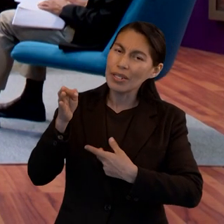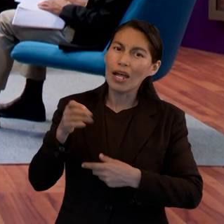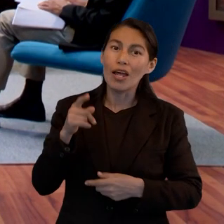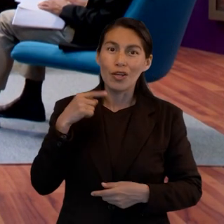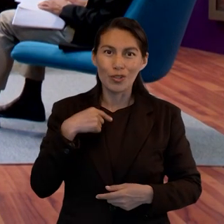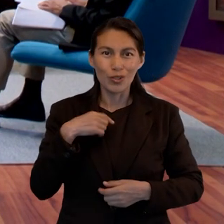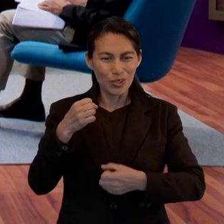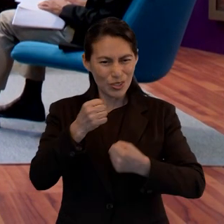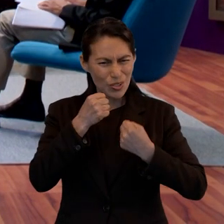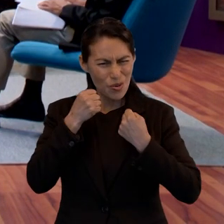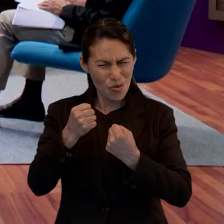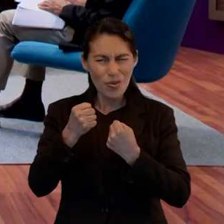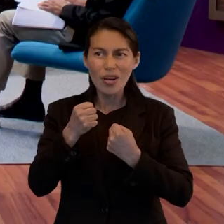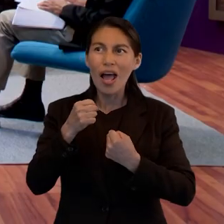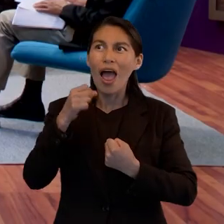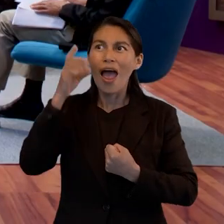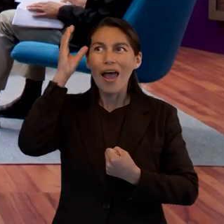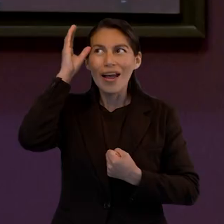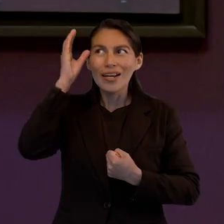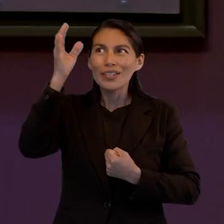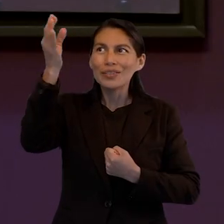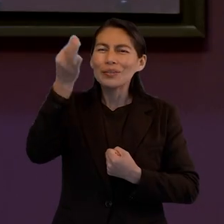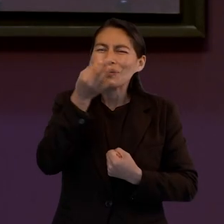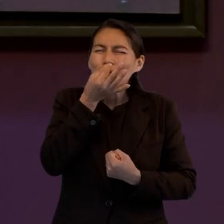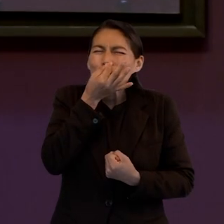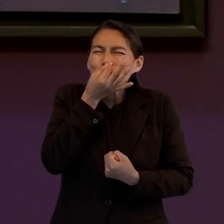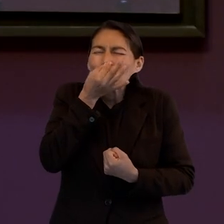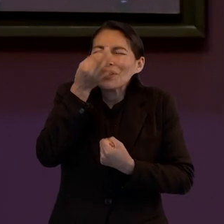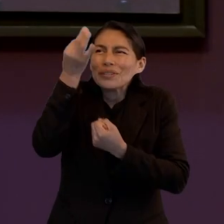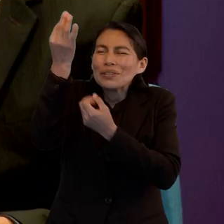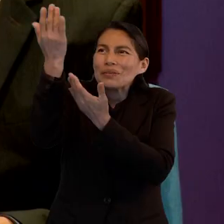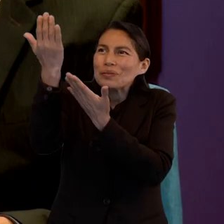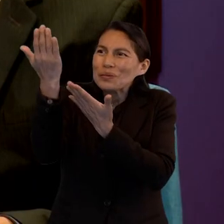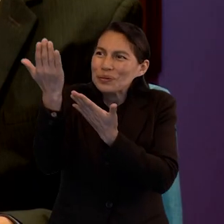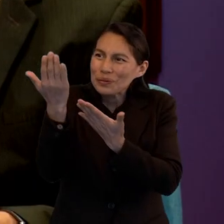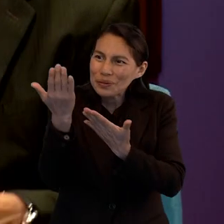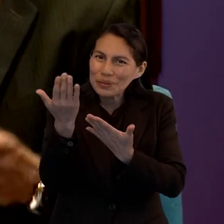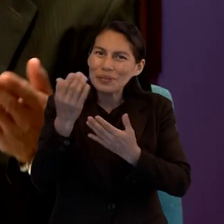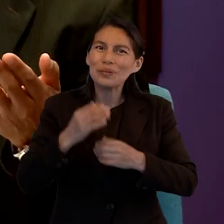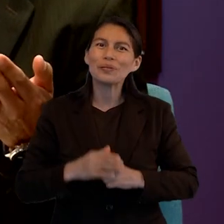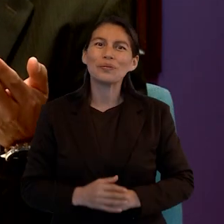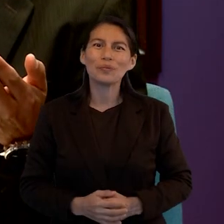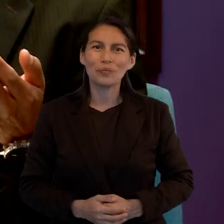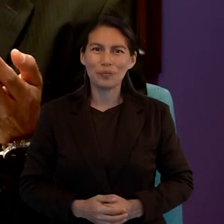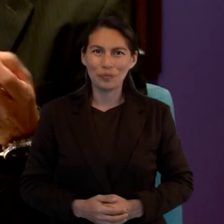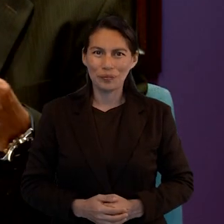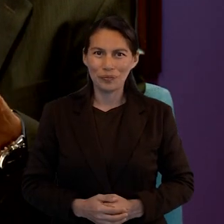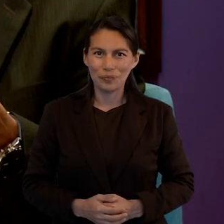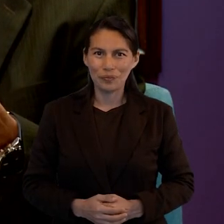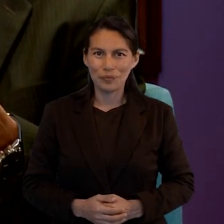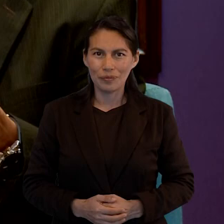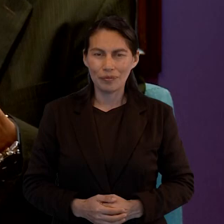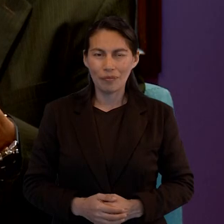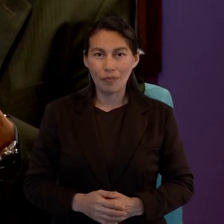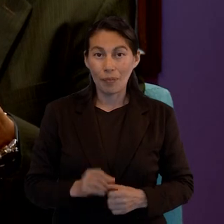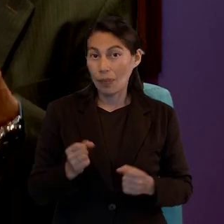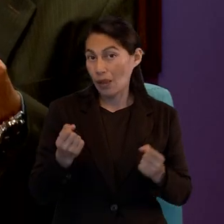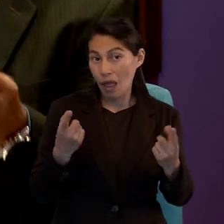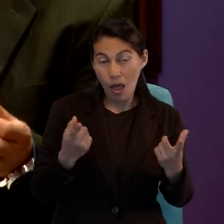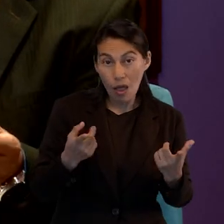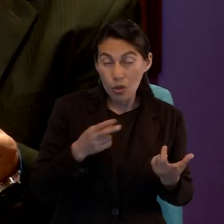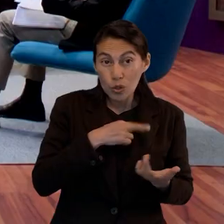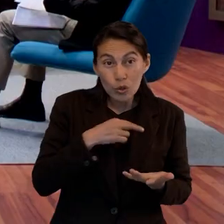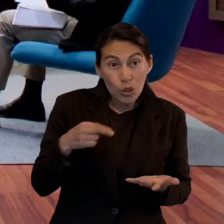a las puertas. Así es. Hay algo que no podemos dejar de mencionar después de clarificar el punto